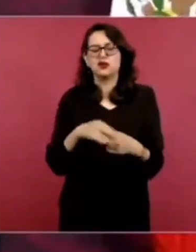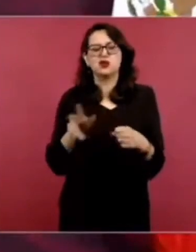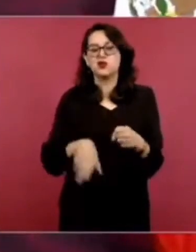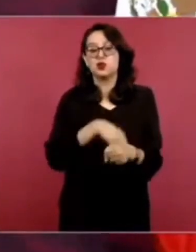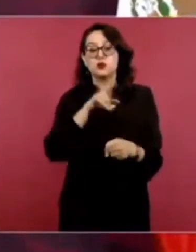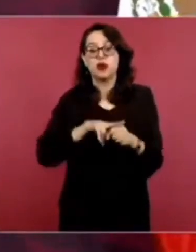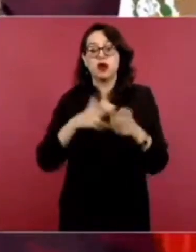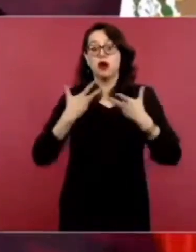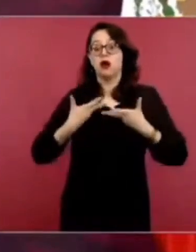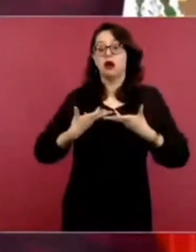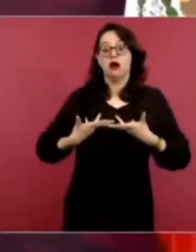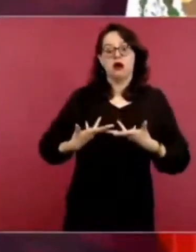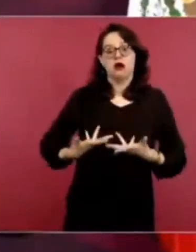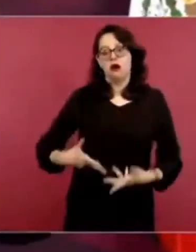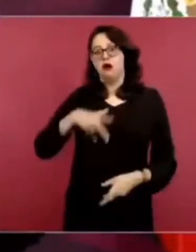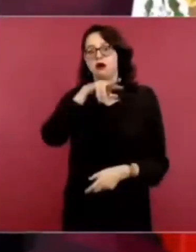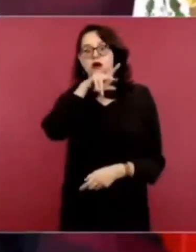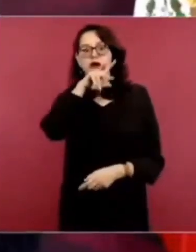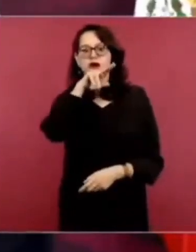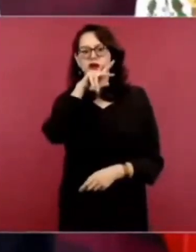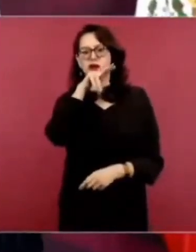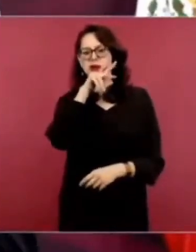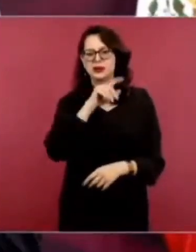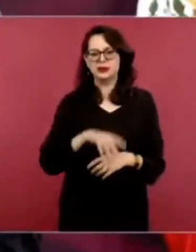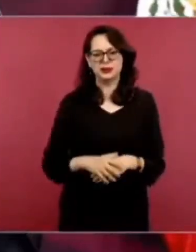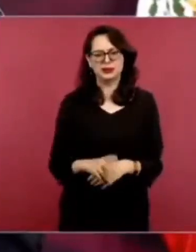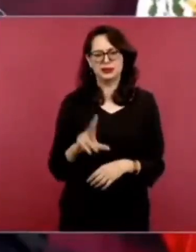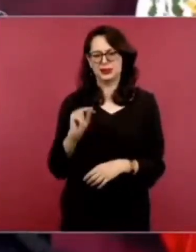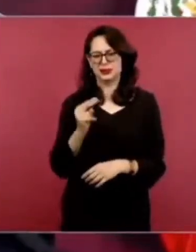Y es donde pues hay